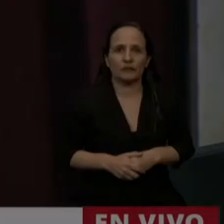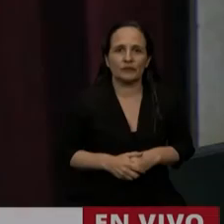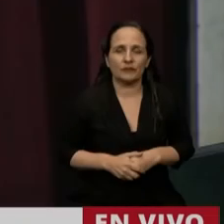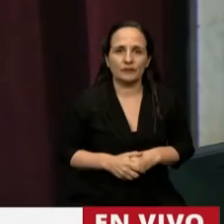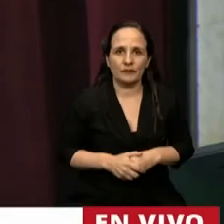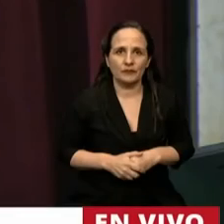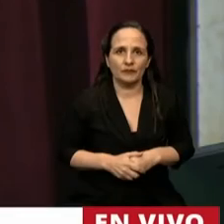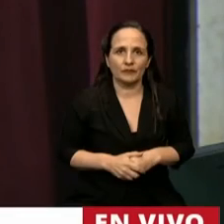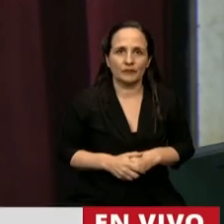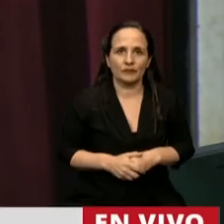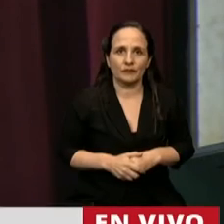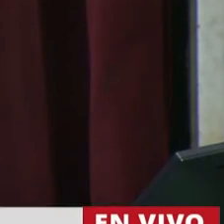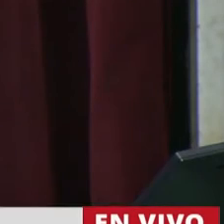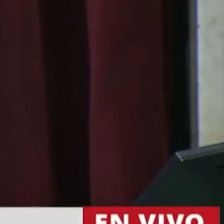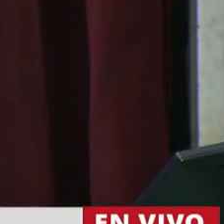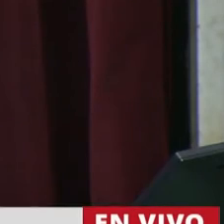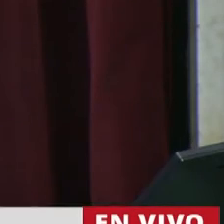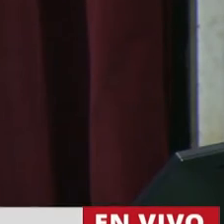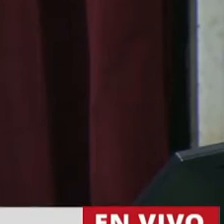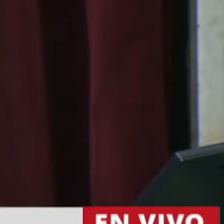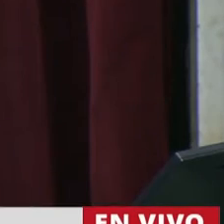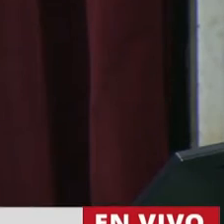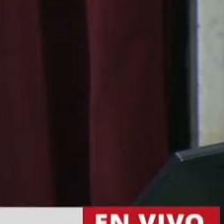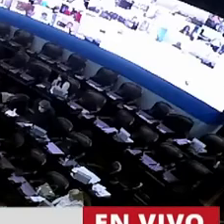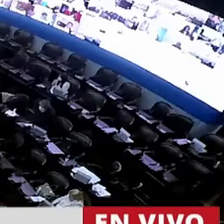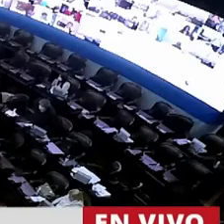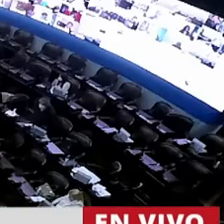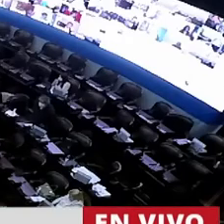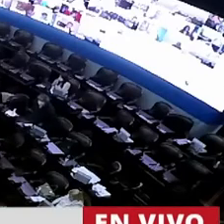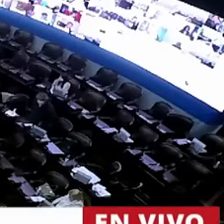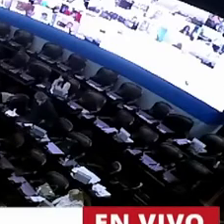Tiene la palabra la diputada Beatriz Ávila.